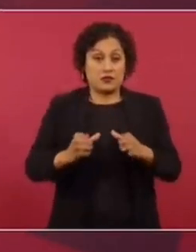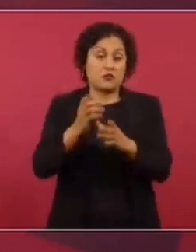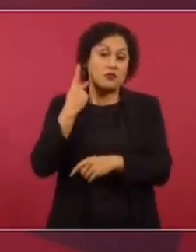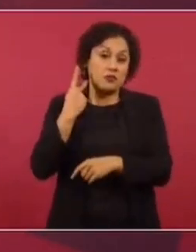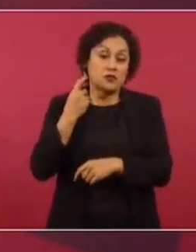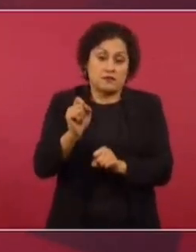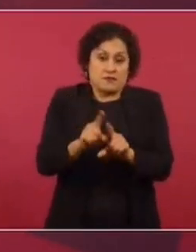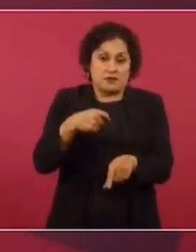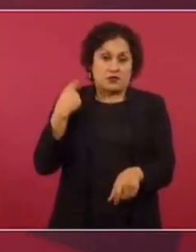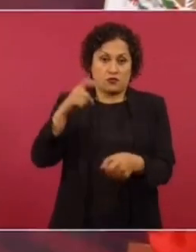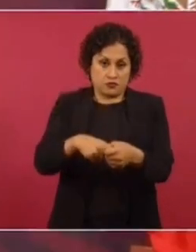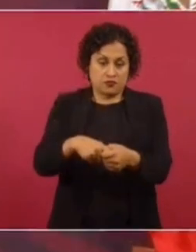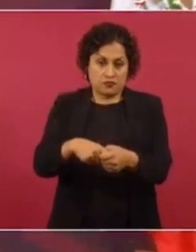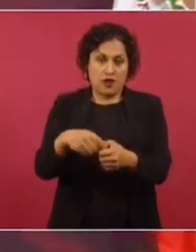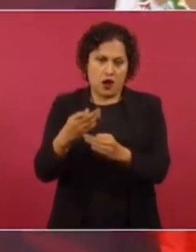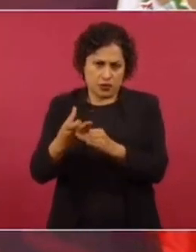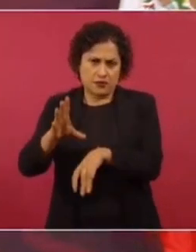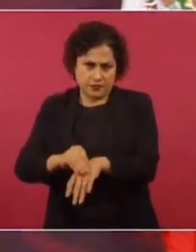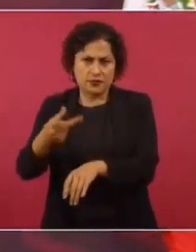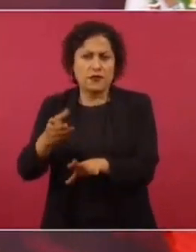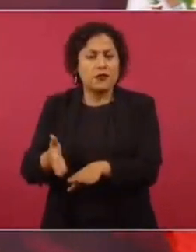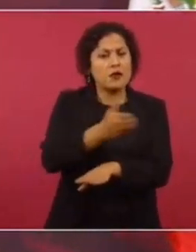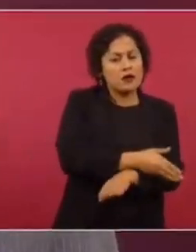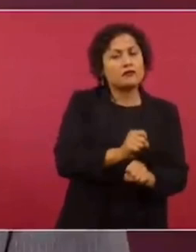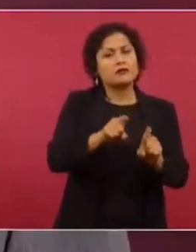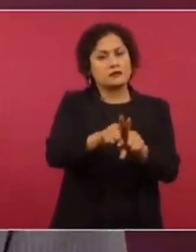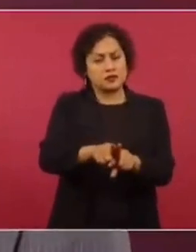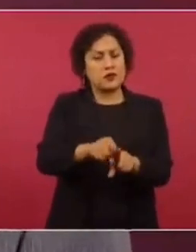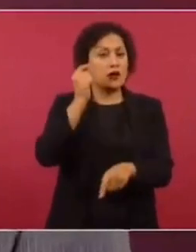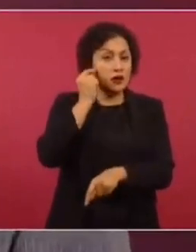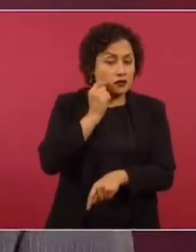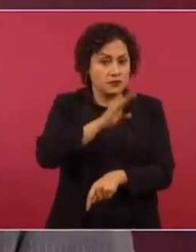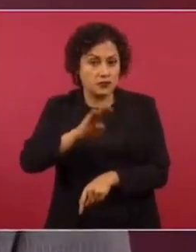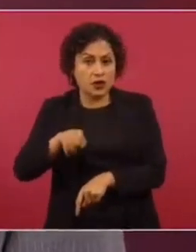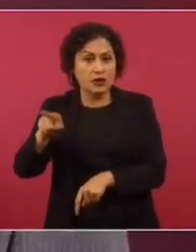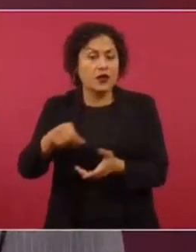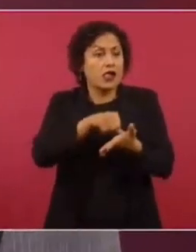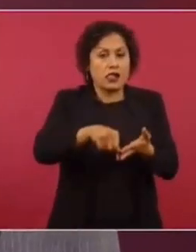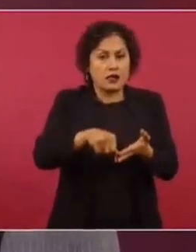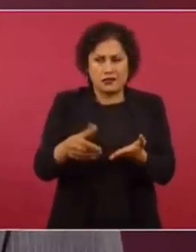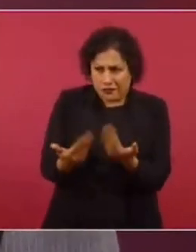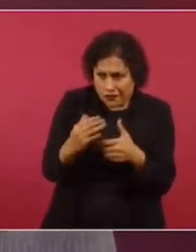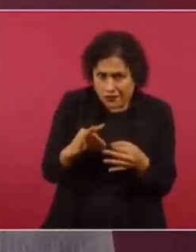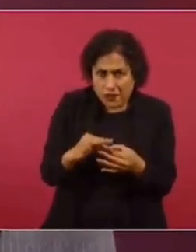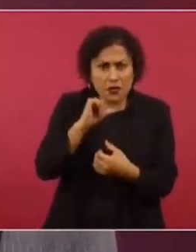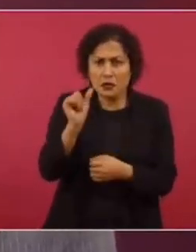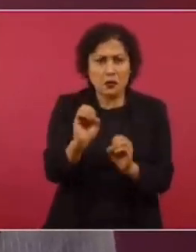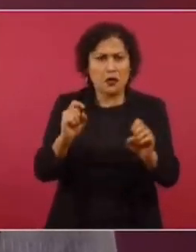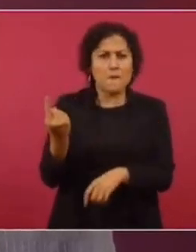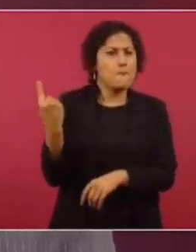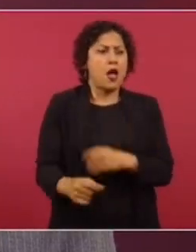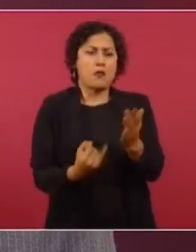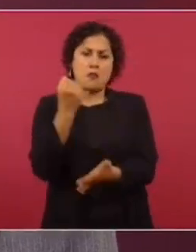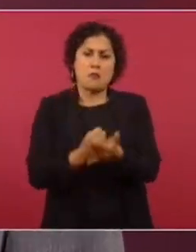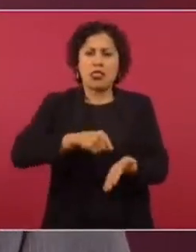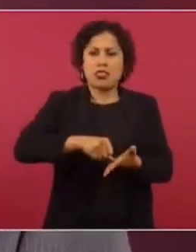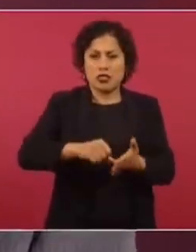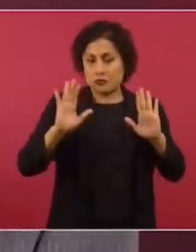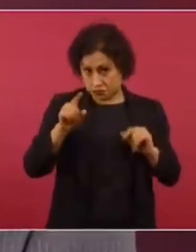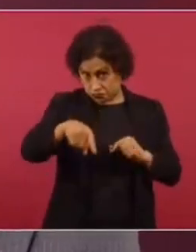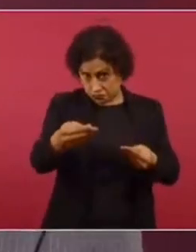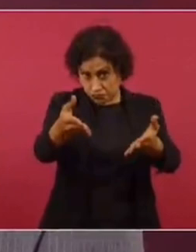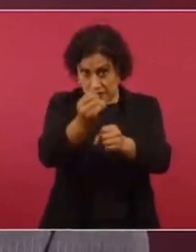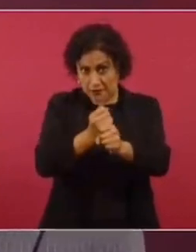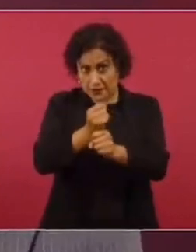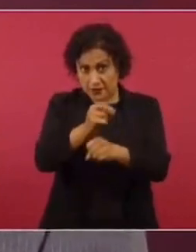licencia, en Guerrero y en Michoacán. Sin fundamentos jurídicos, por consigna. Ahí se los dejo de